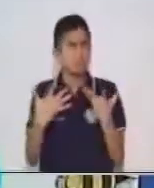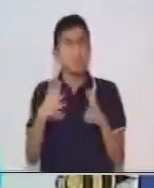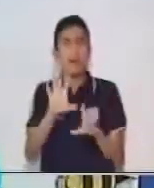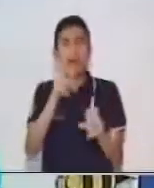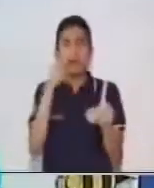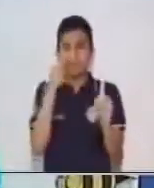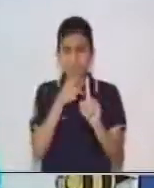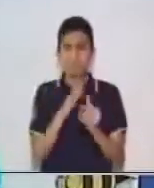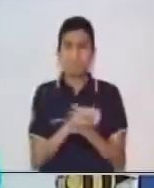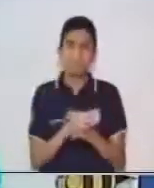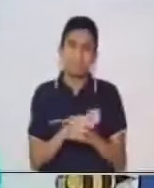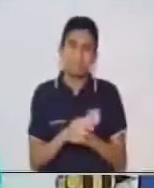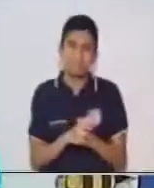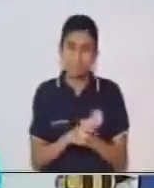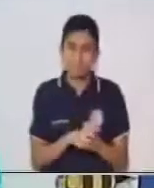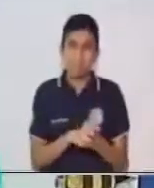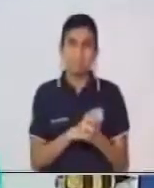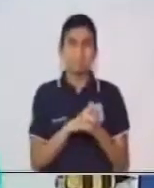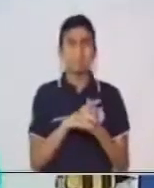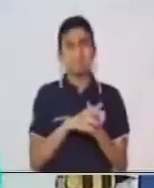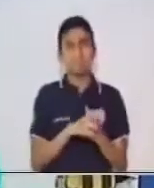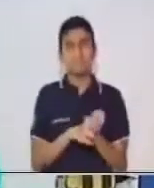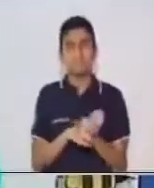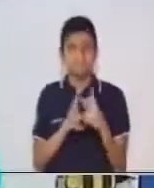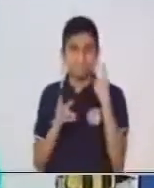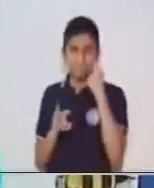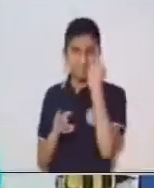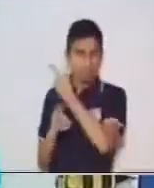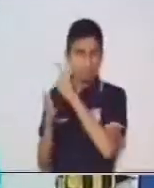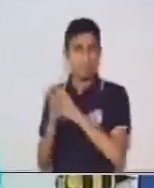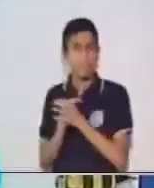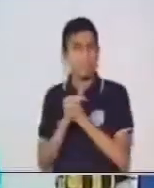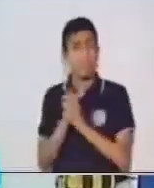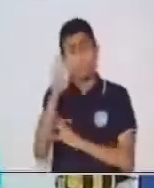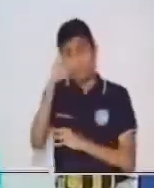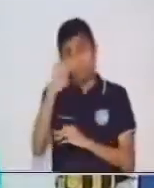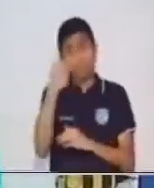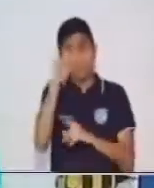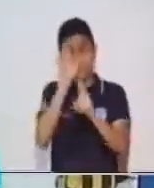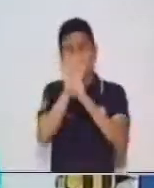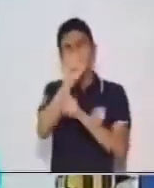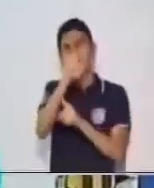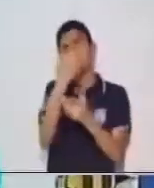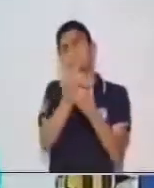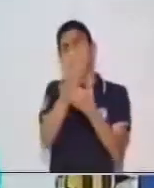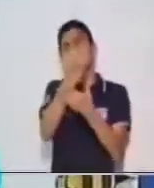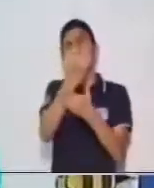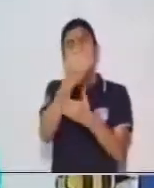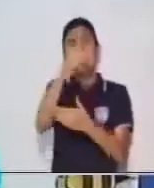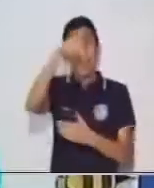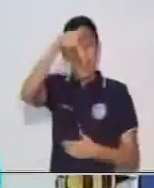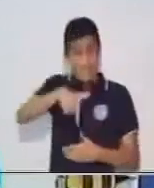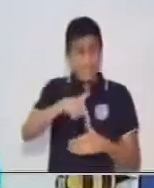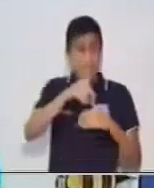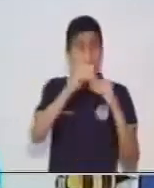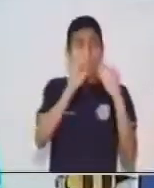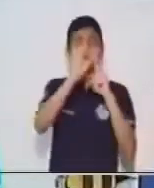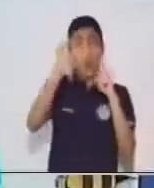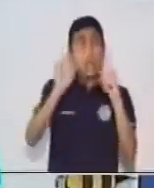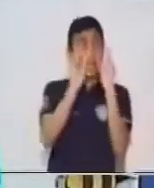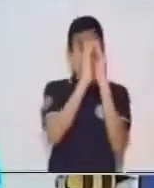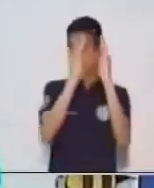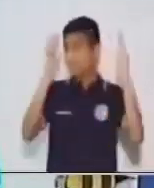exactamente como conversan. Por lo tanto, podemos evidenciar que en esta estructura, si